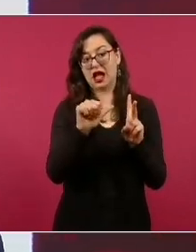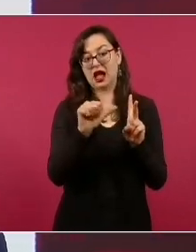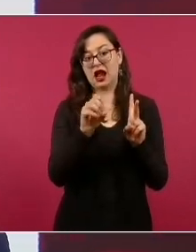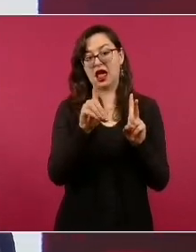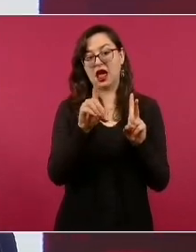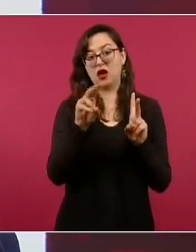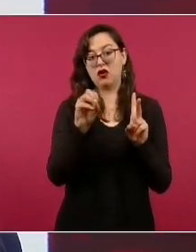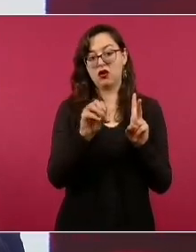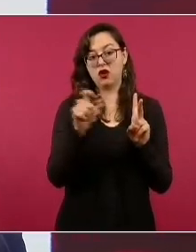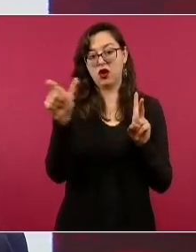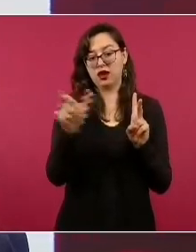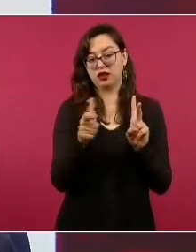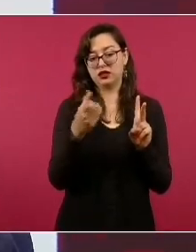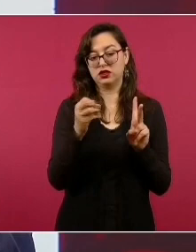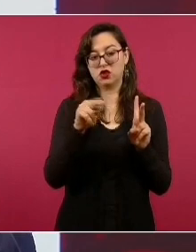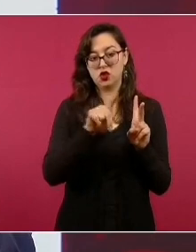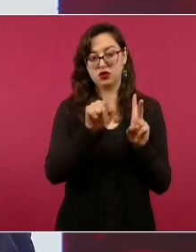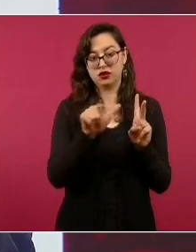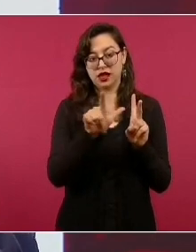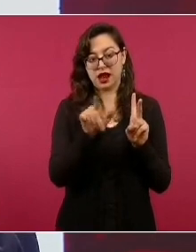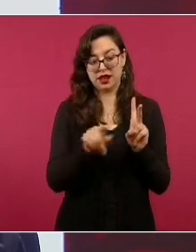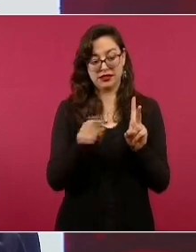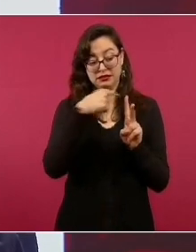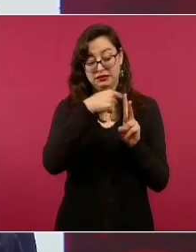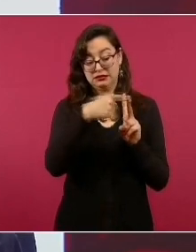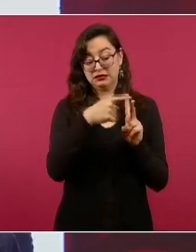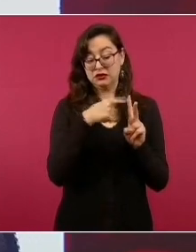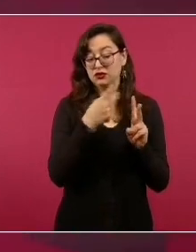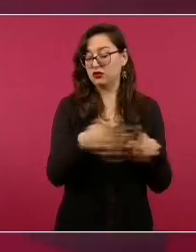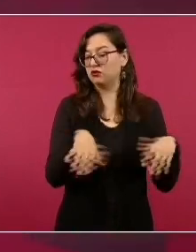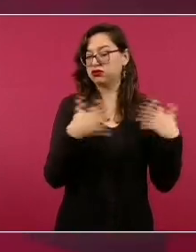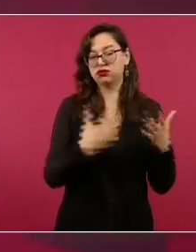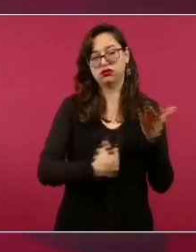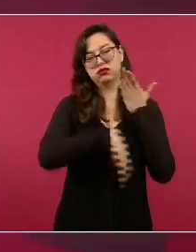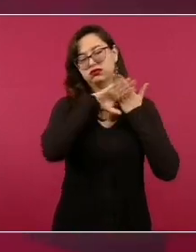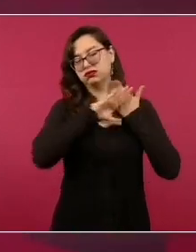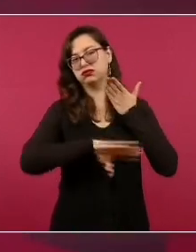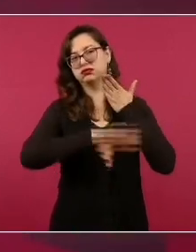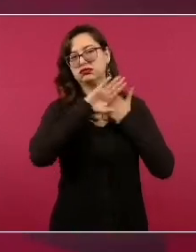interponer amparos en contra de nosotros, de todas las obras.